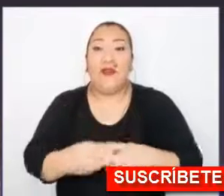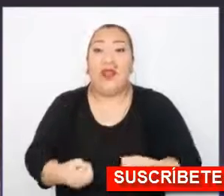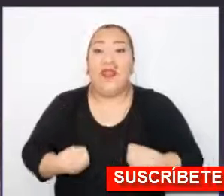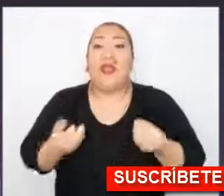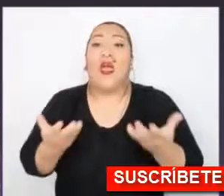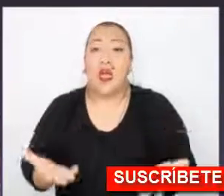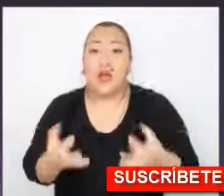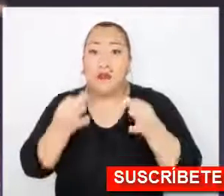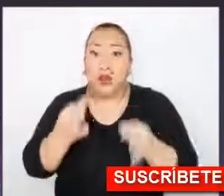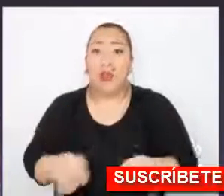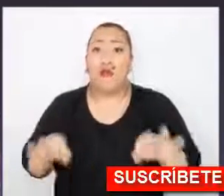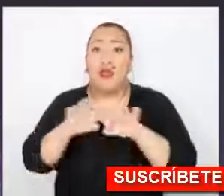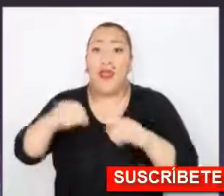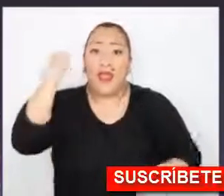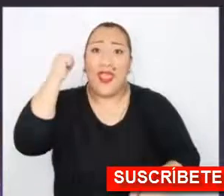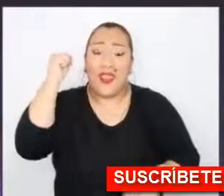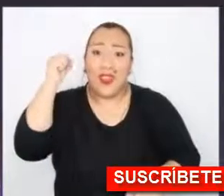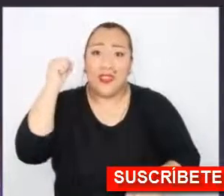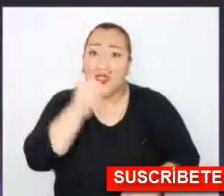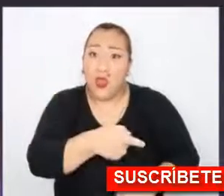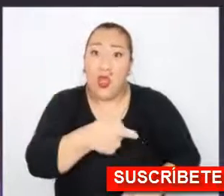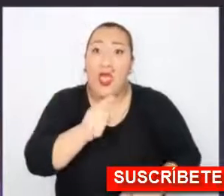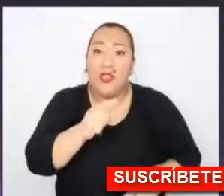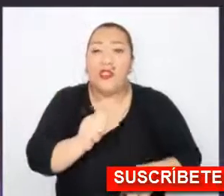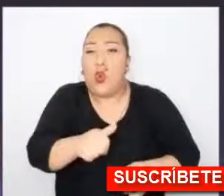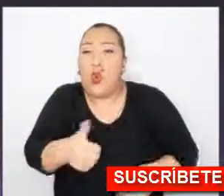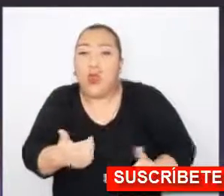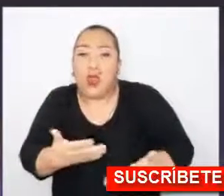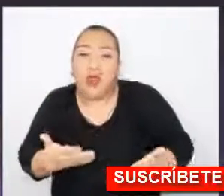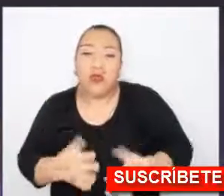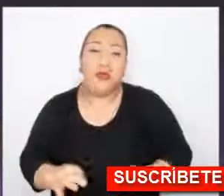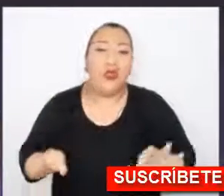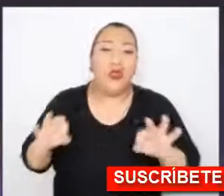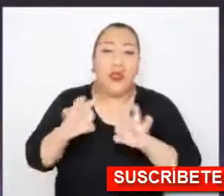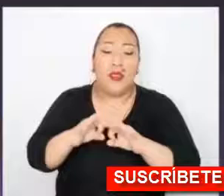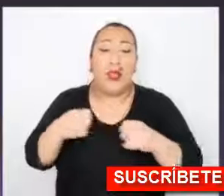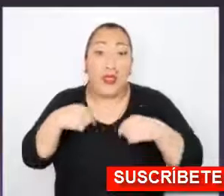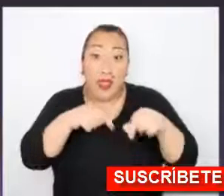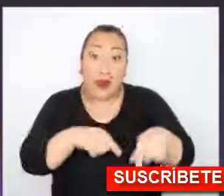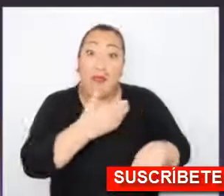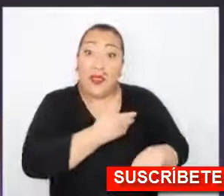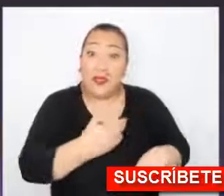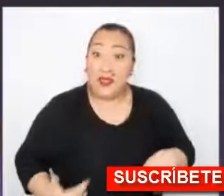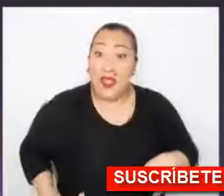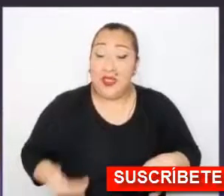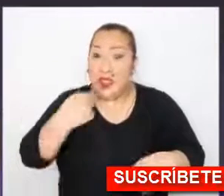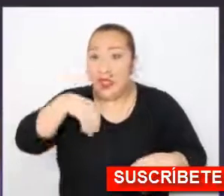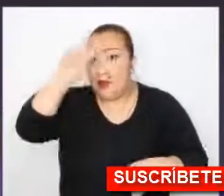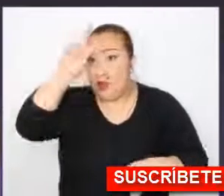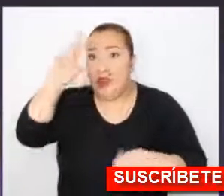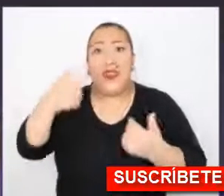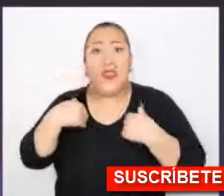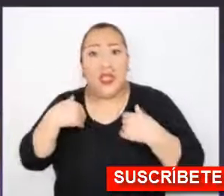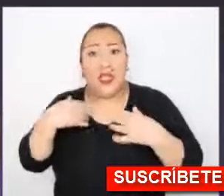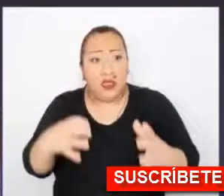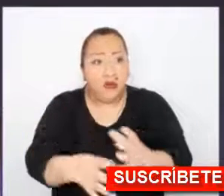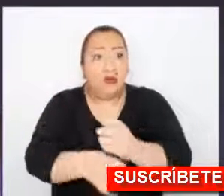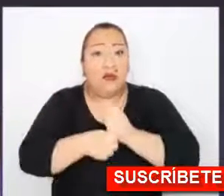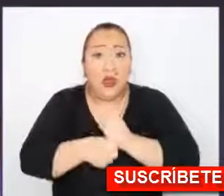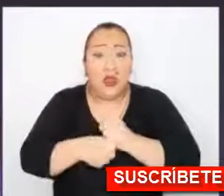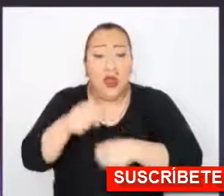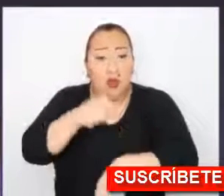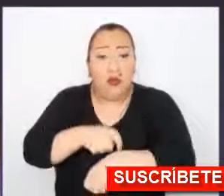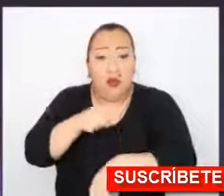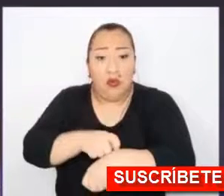El deber de garantizar los derechos fundamentales es otro parámetro que el Presidente de la República